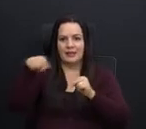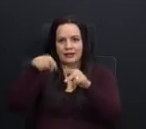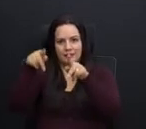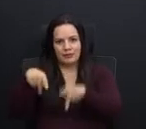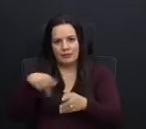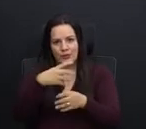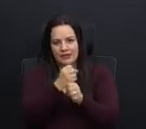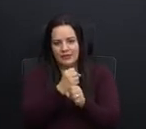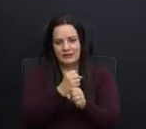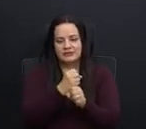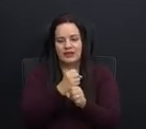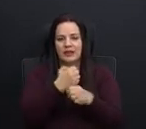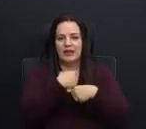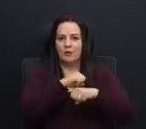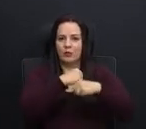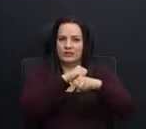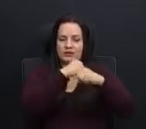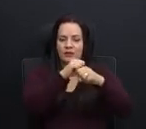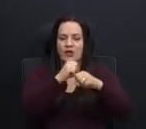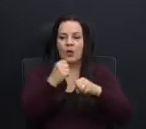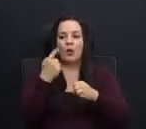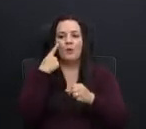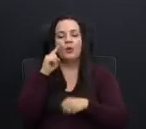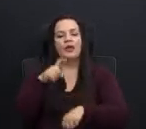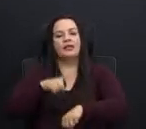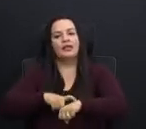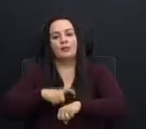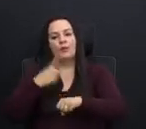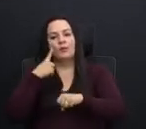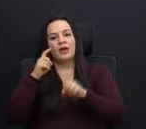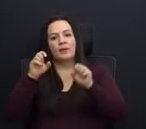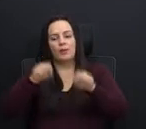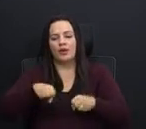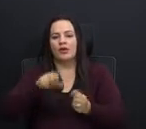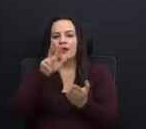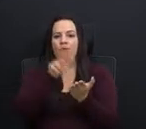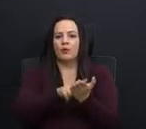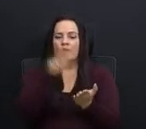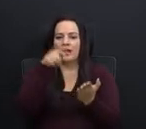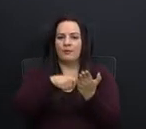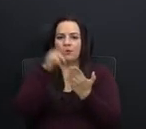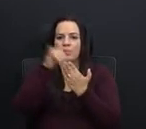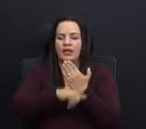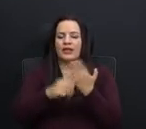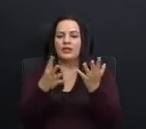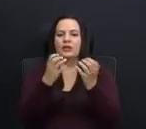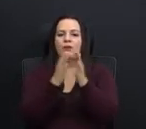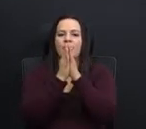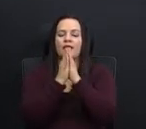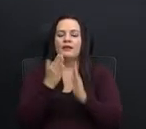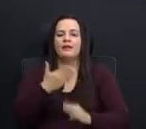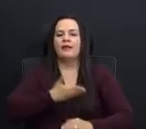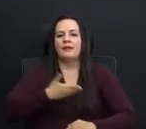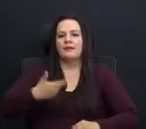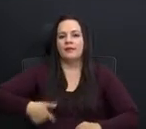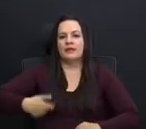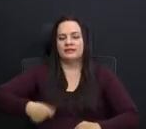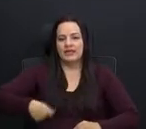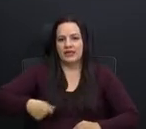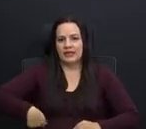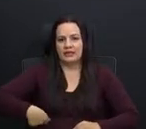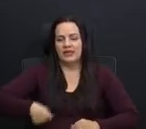tiempo y para poder aprobar este proyecto, quiero pedirle, señor presidente, que por favor me incorpore